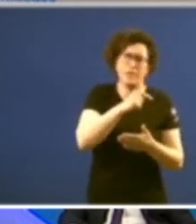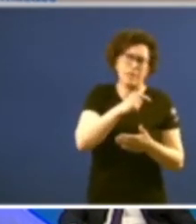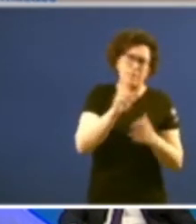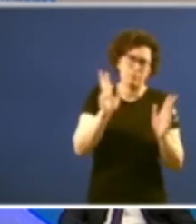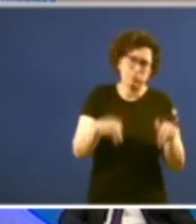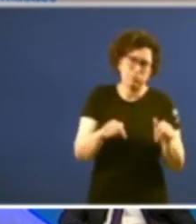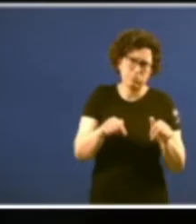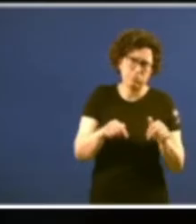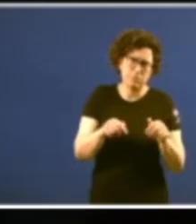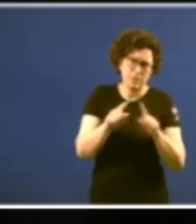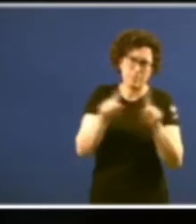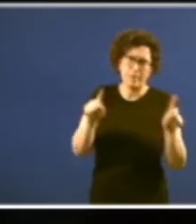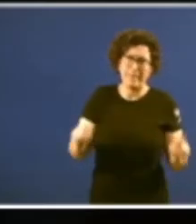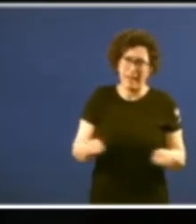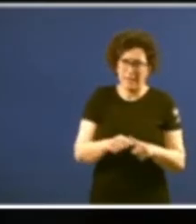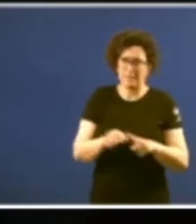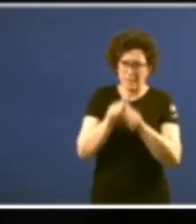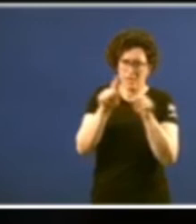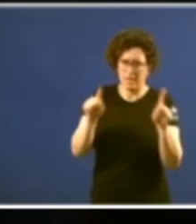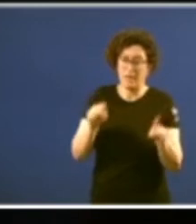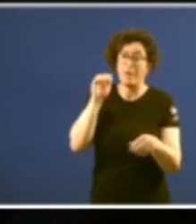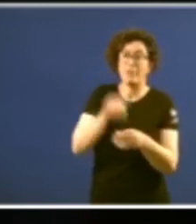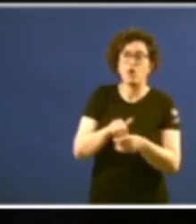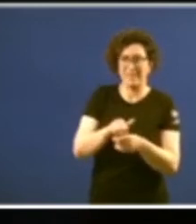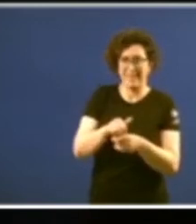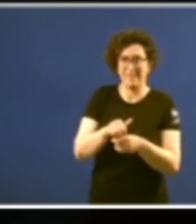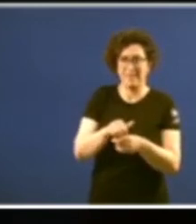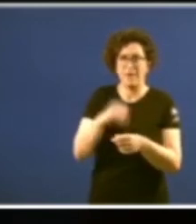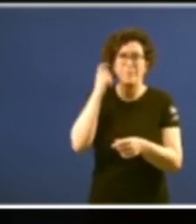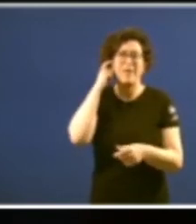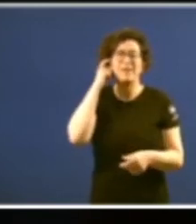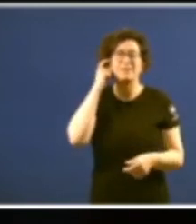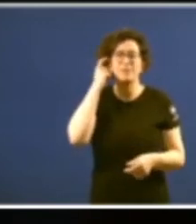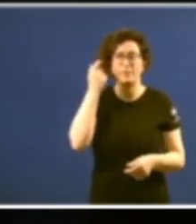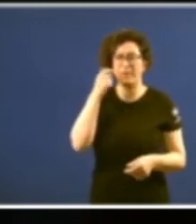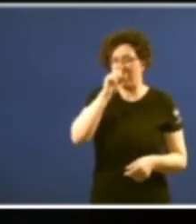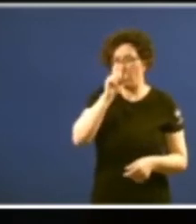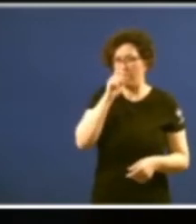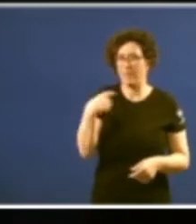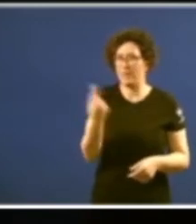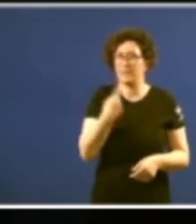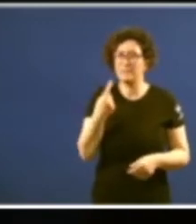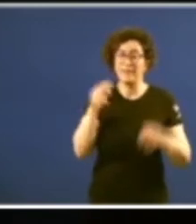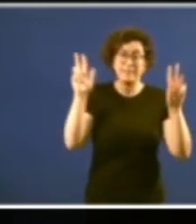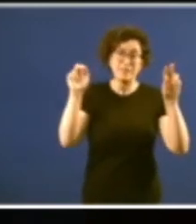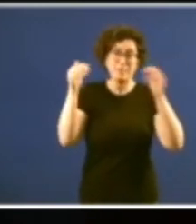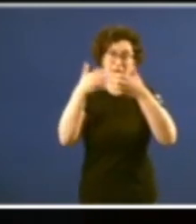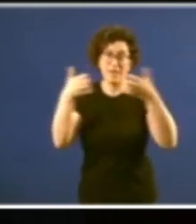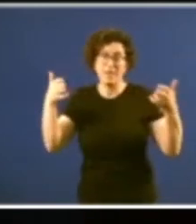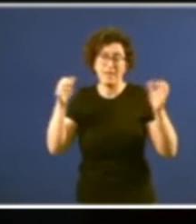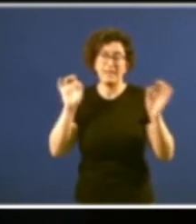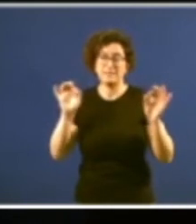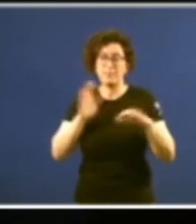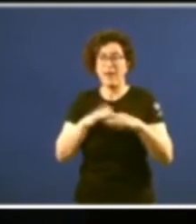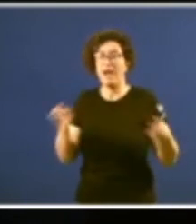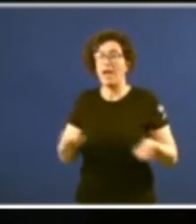para aquel día que se votara e que lembraredes que o lema elixido para facer